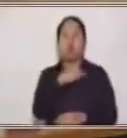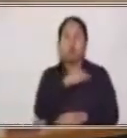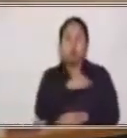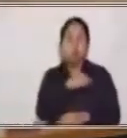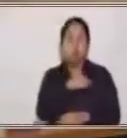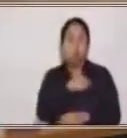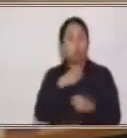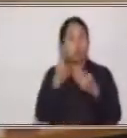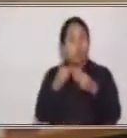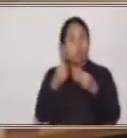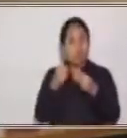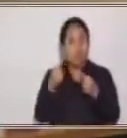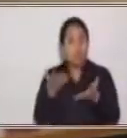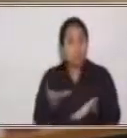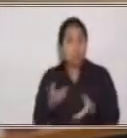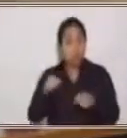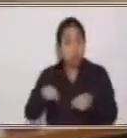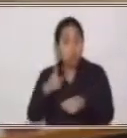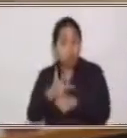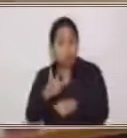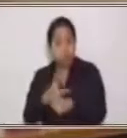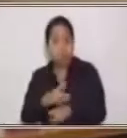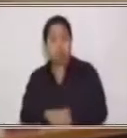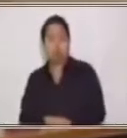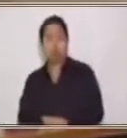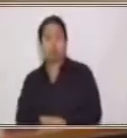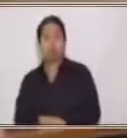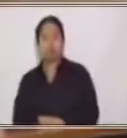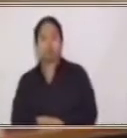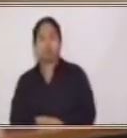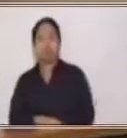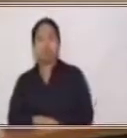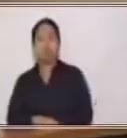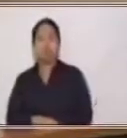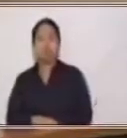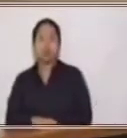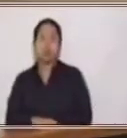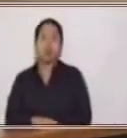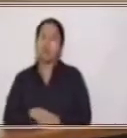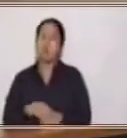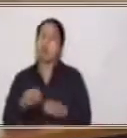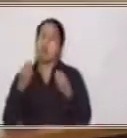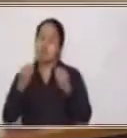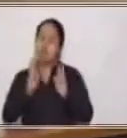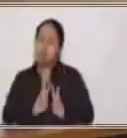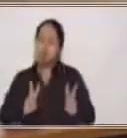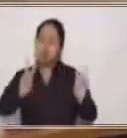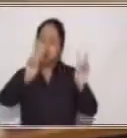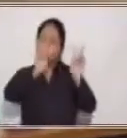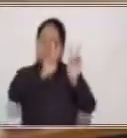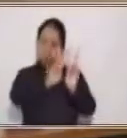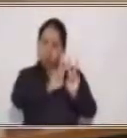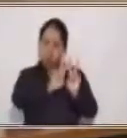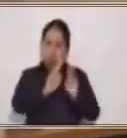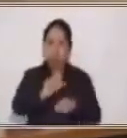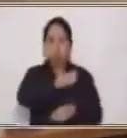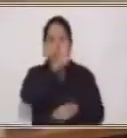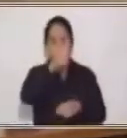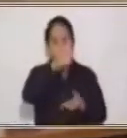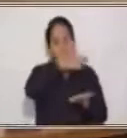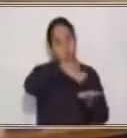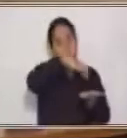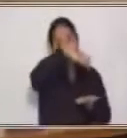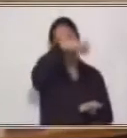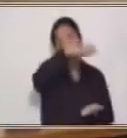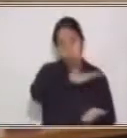valga la palabra, en nuestro país, y que son muy valiosos para otras personas en otros lugares, donde